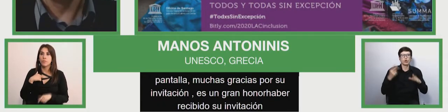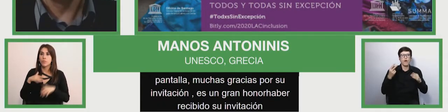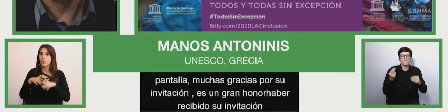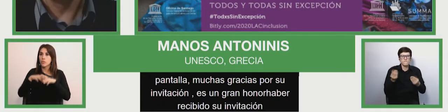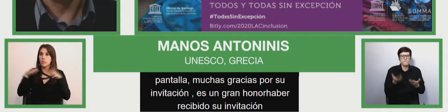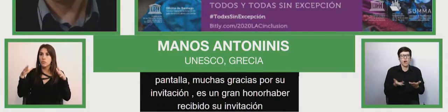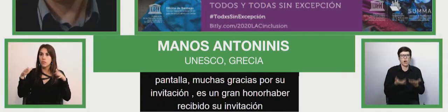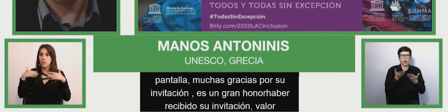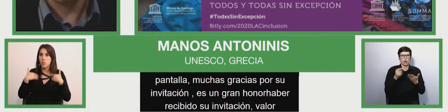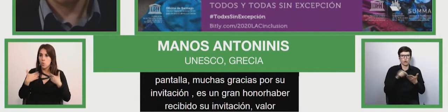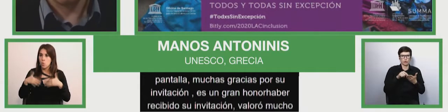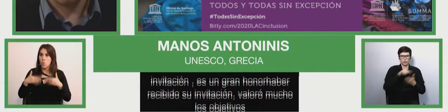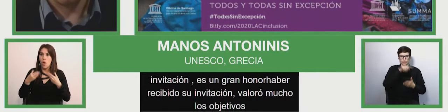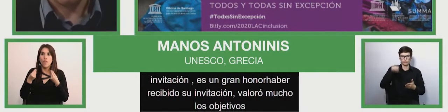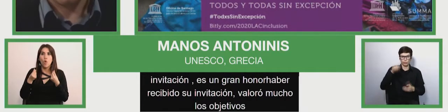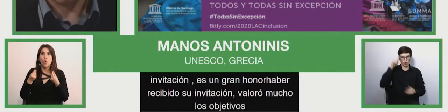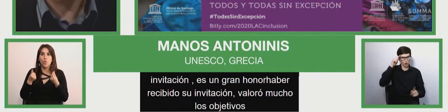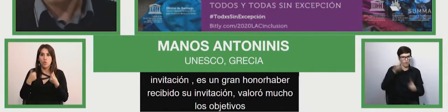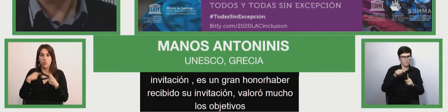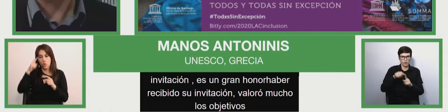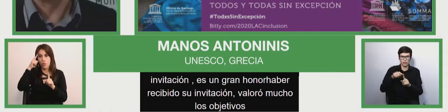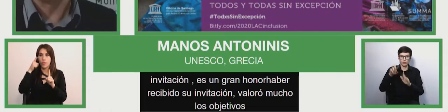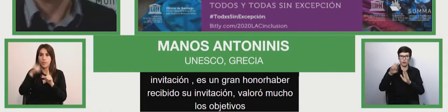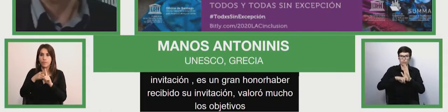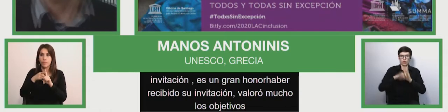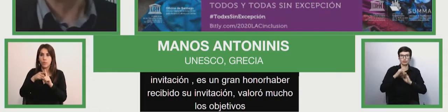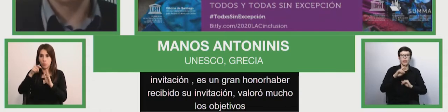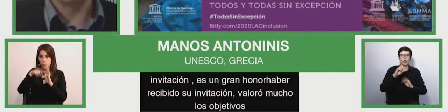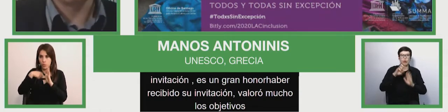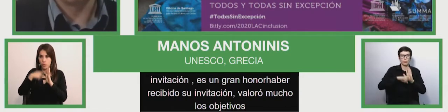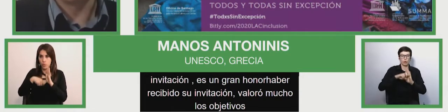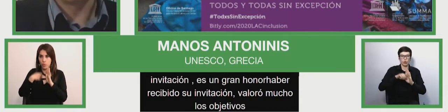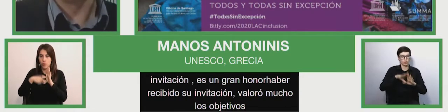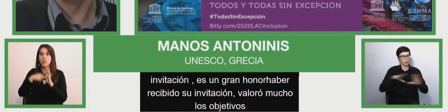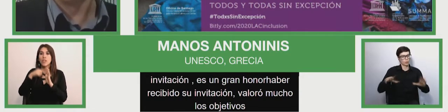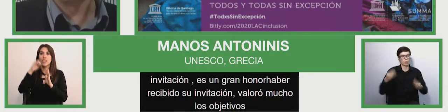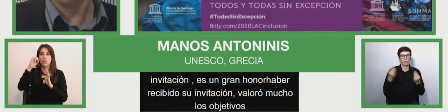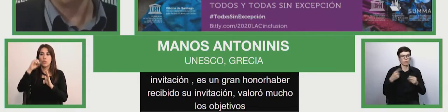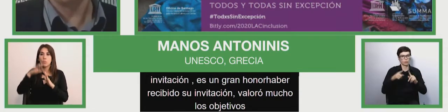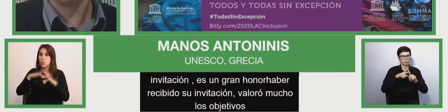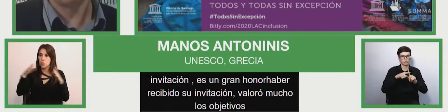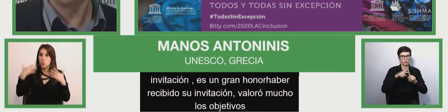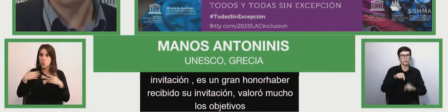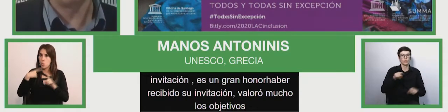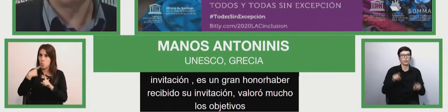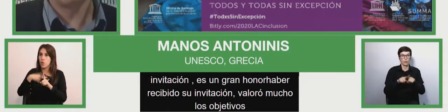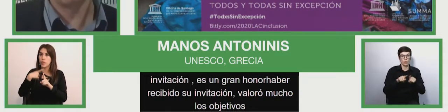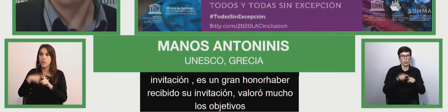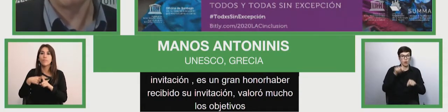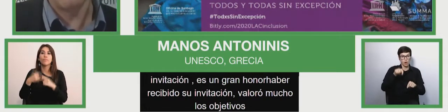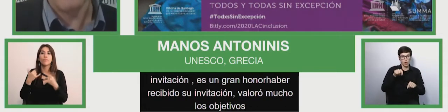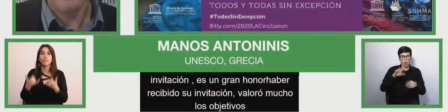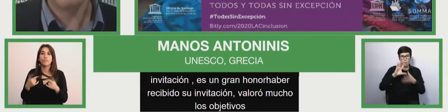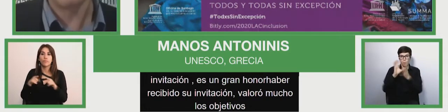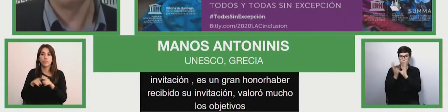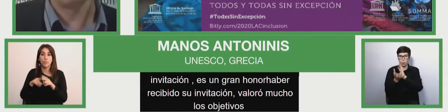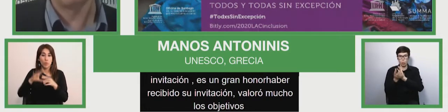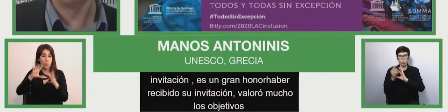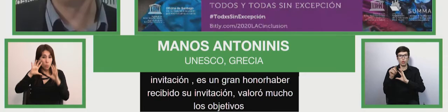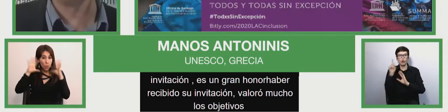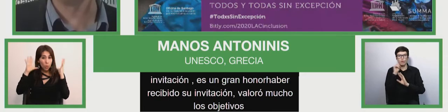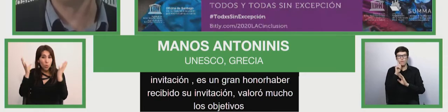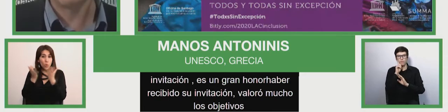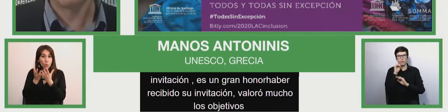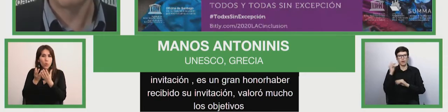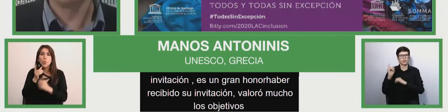Zero Project. El informe de seguimiento de la educación en el mundo tiene el mandato de la comunidad internacional